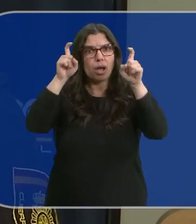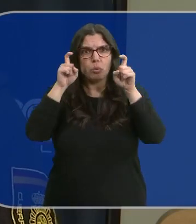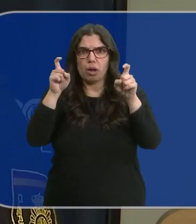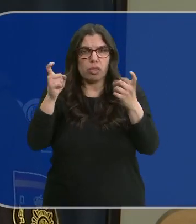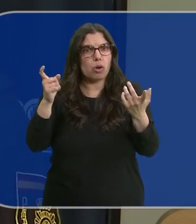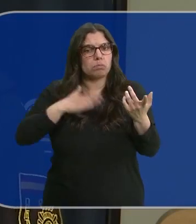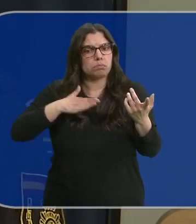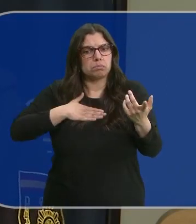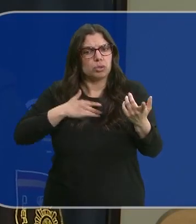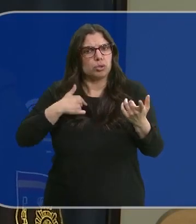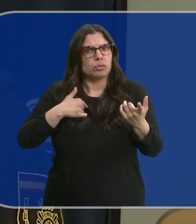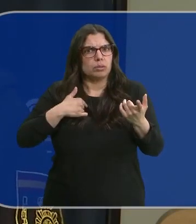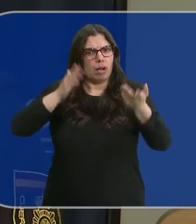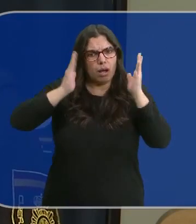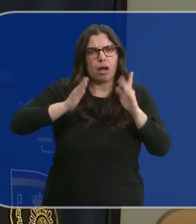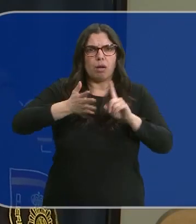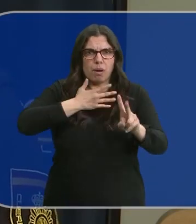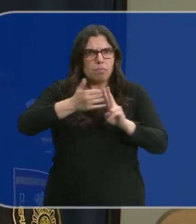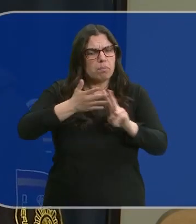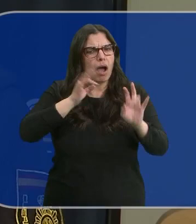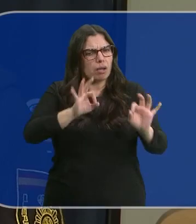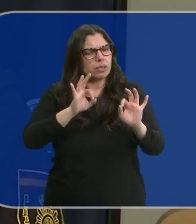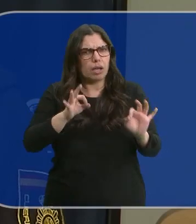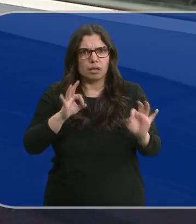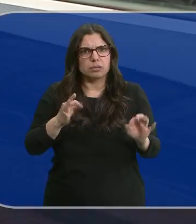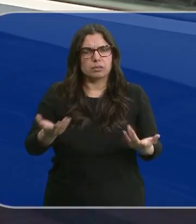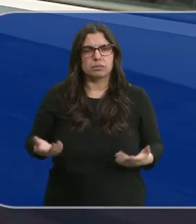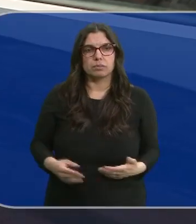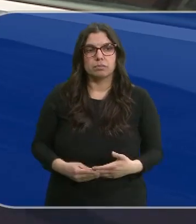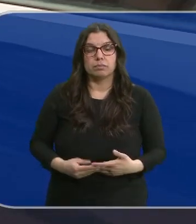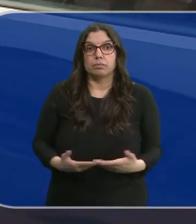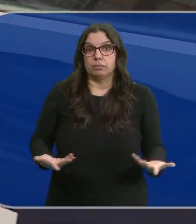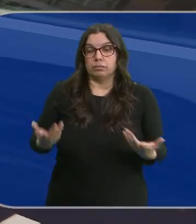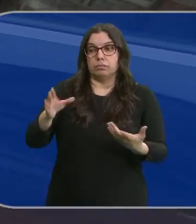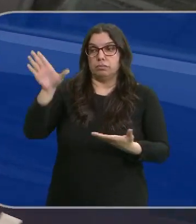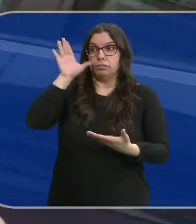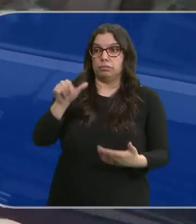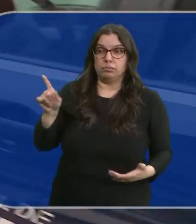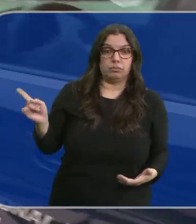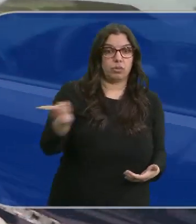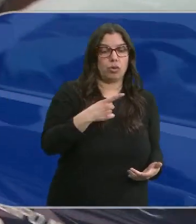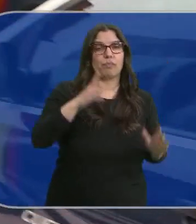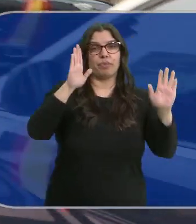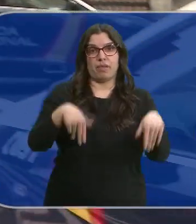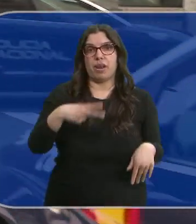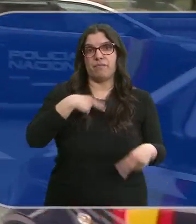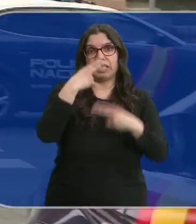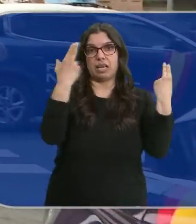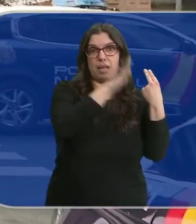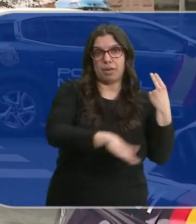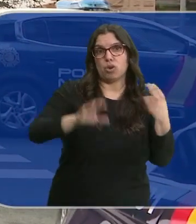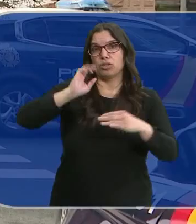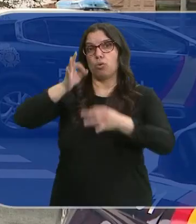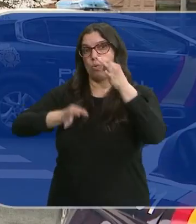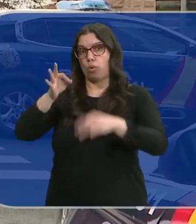que ellos dan a sus hijos, entienden que de vez en cuando el maltrato físico puede llegar a producirse. Con todos los relatos, los agentes dan aviso a Fiscalía de Menores y al